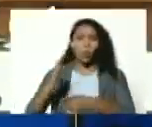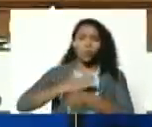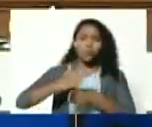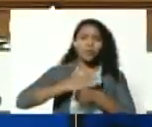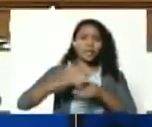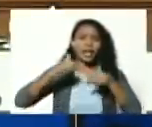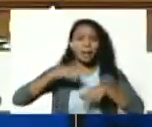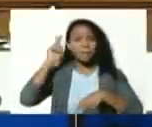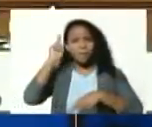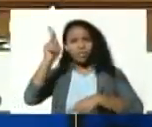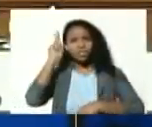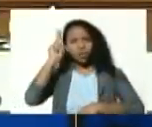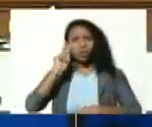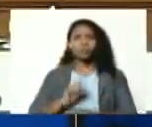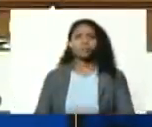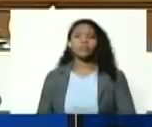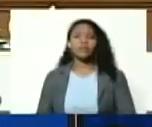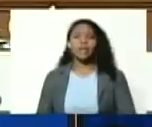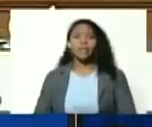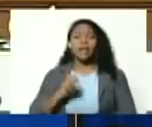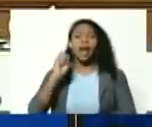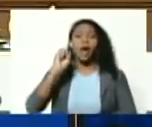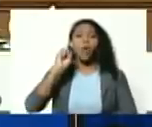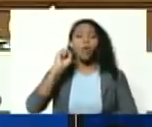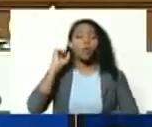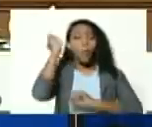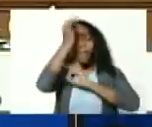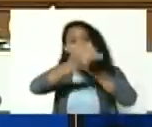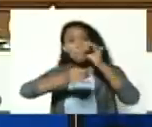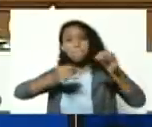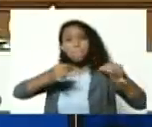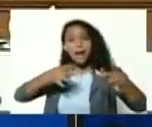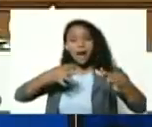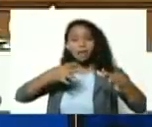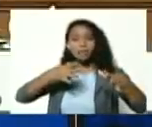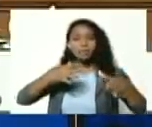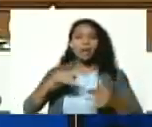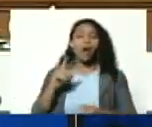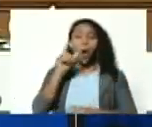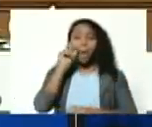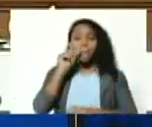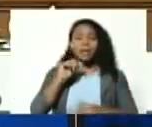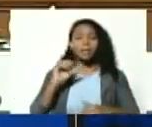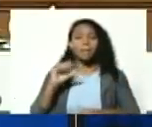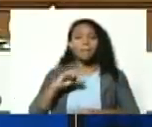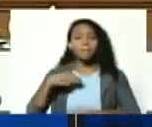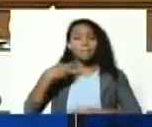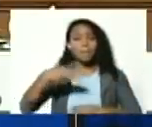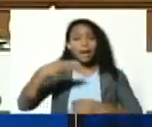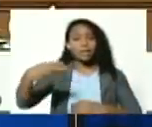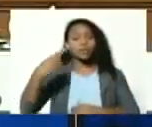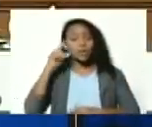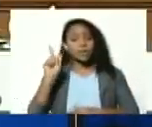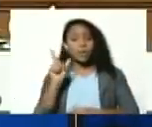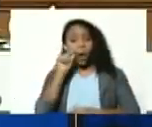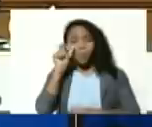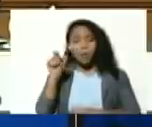profesor del auper del paraíso omar urtado rat hudsen